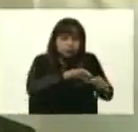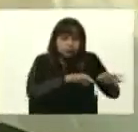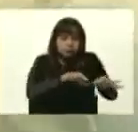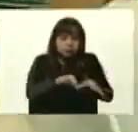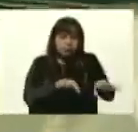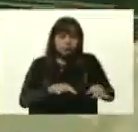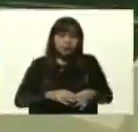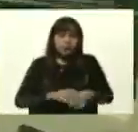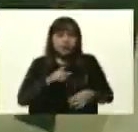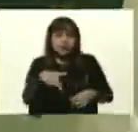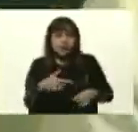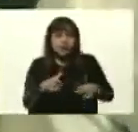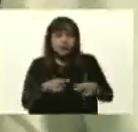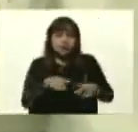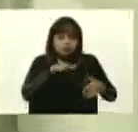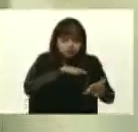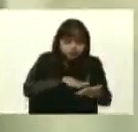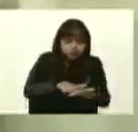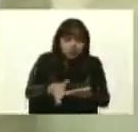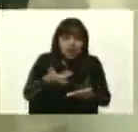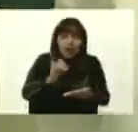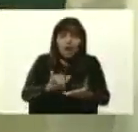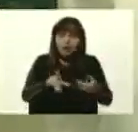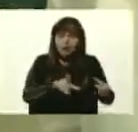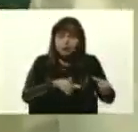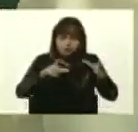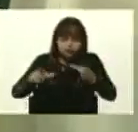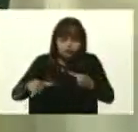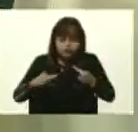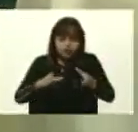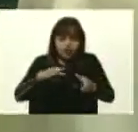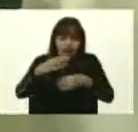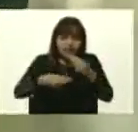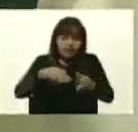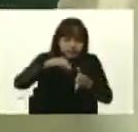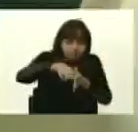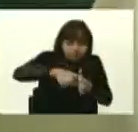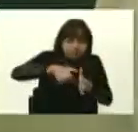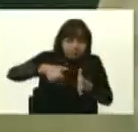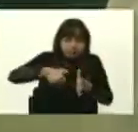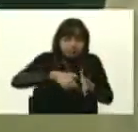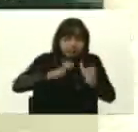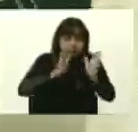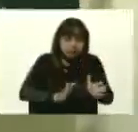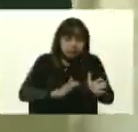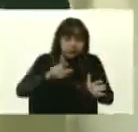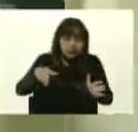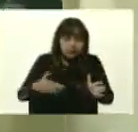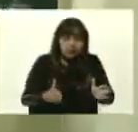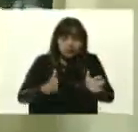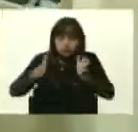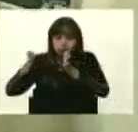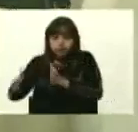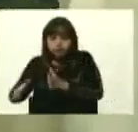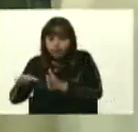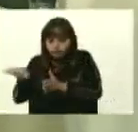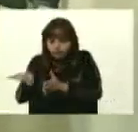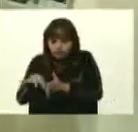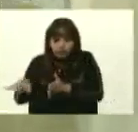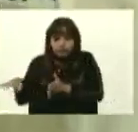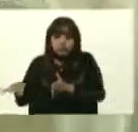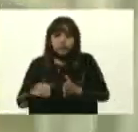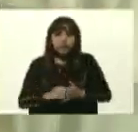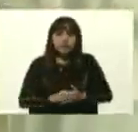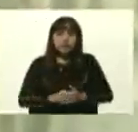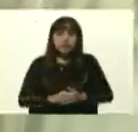Una vez que la tarjeta es introducida allí pasa por estos espacios que ejecutan la soldadura a través de dos olas, una ola turbulente y una ola laminar que